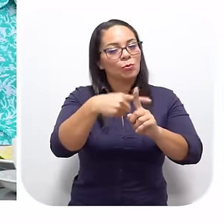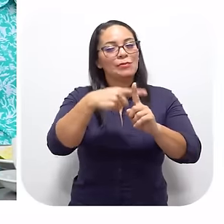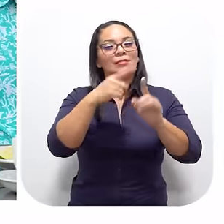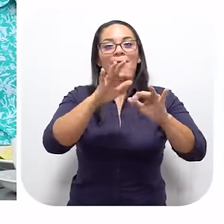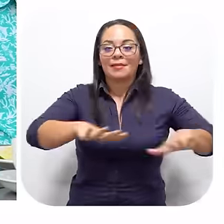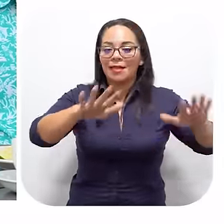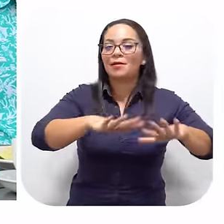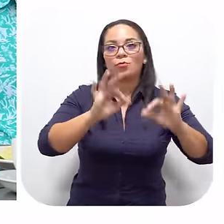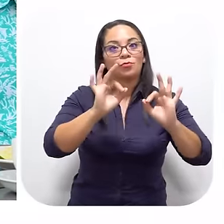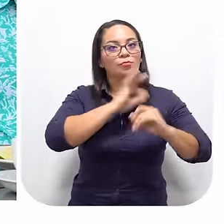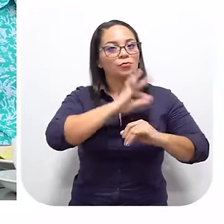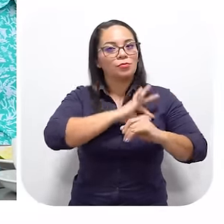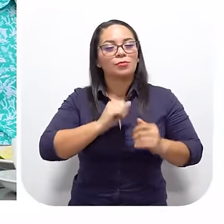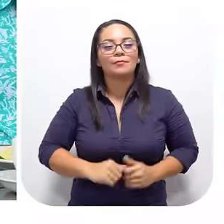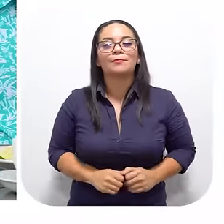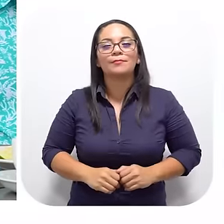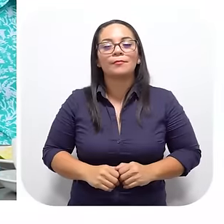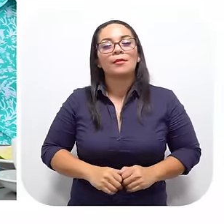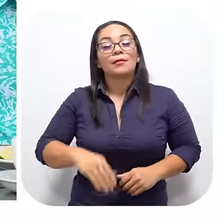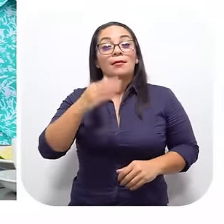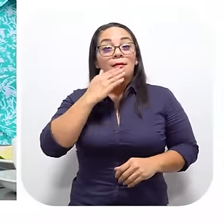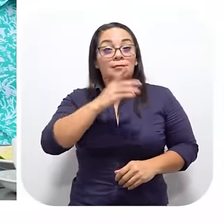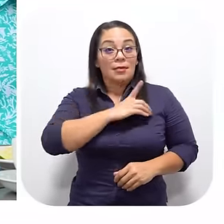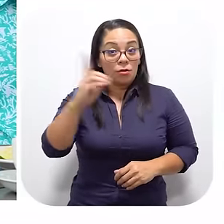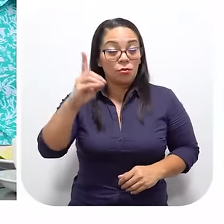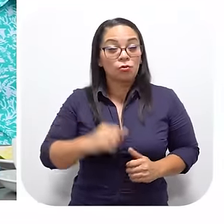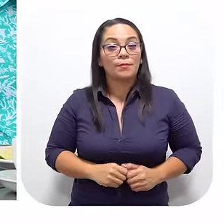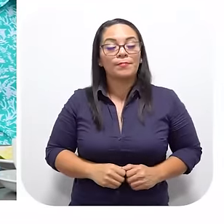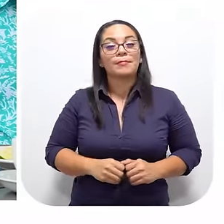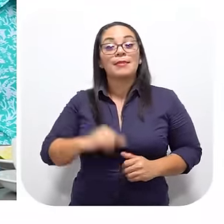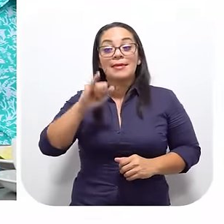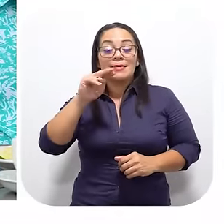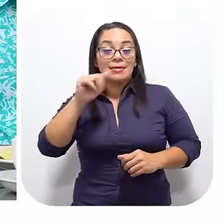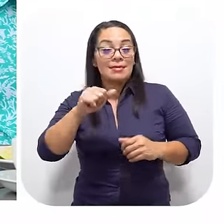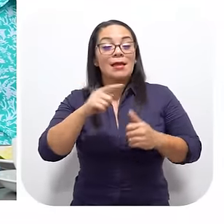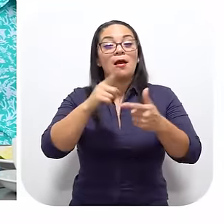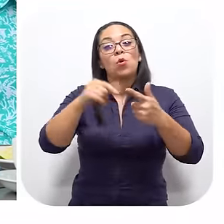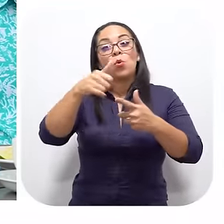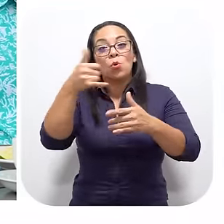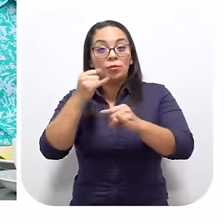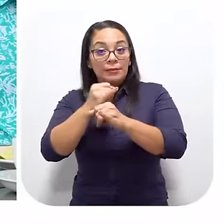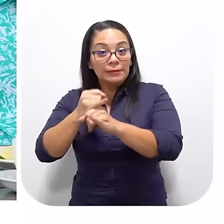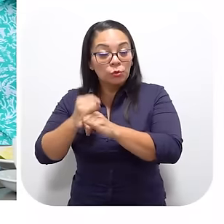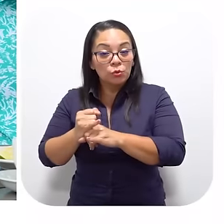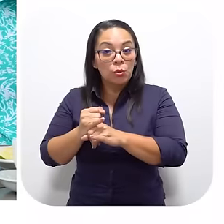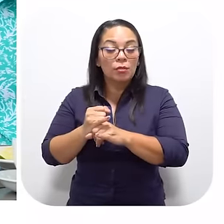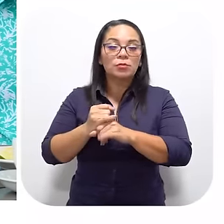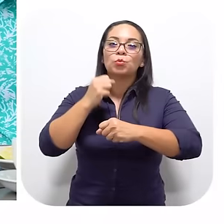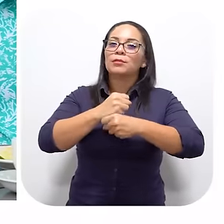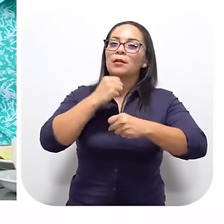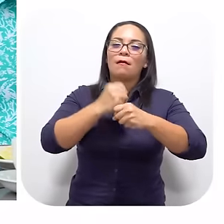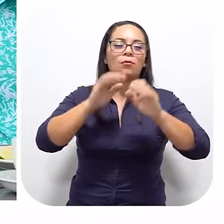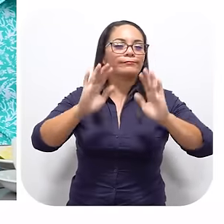Positivamente En la zona ¿Verdad? Porque A Dios gracias El INA Y otras instituciones